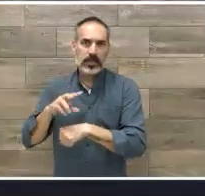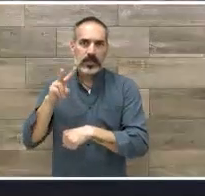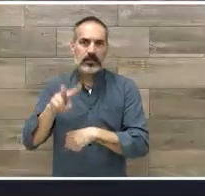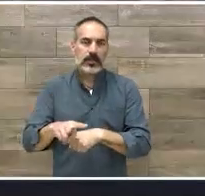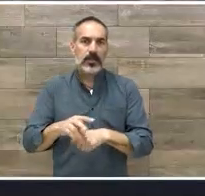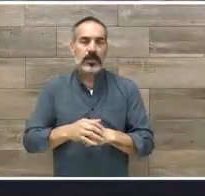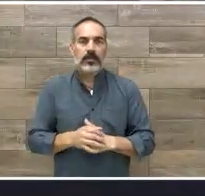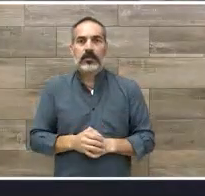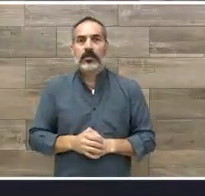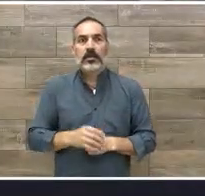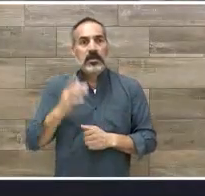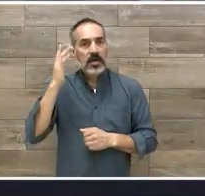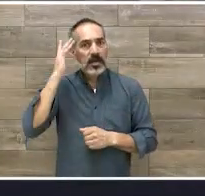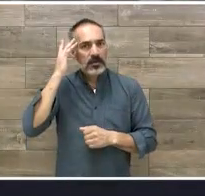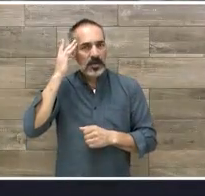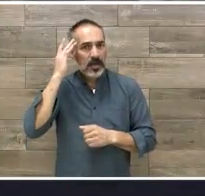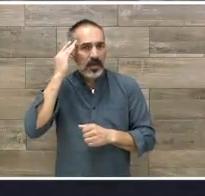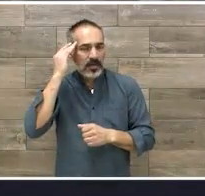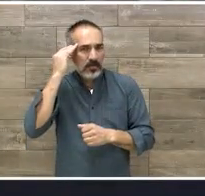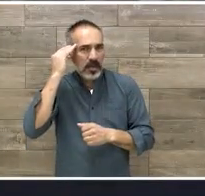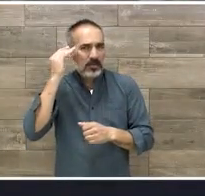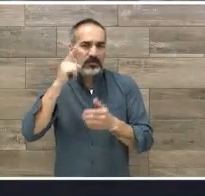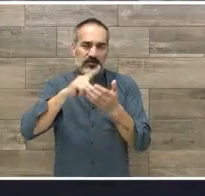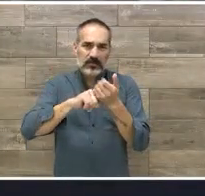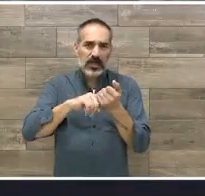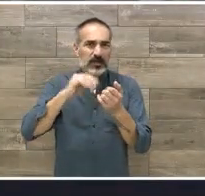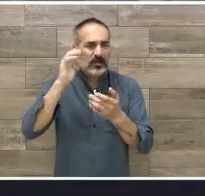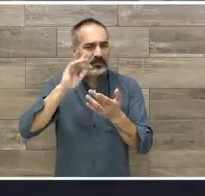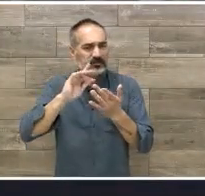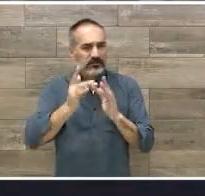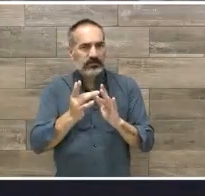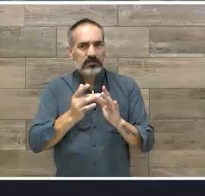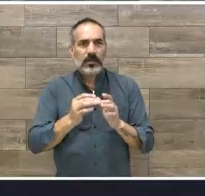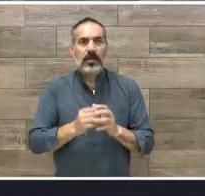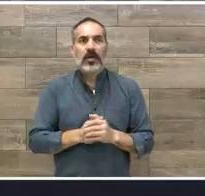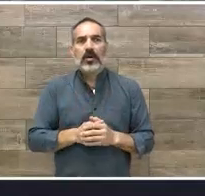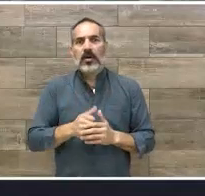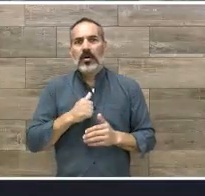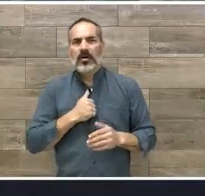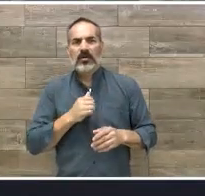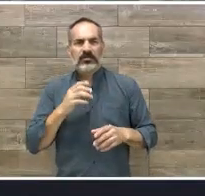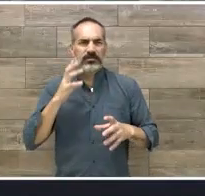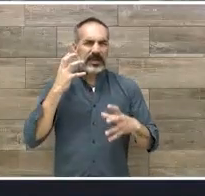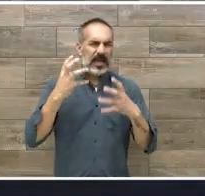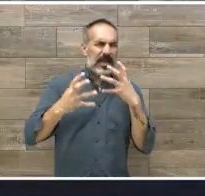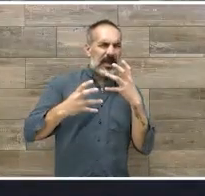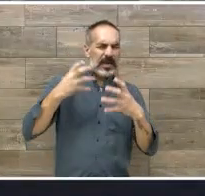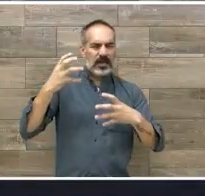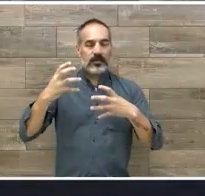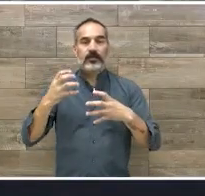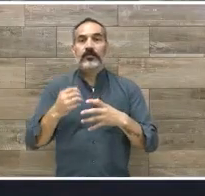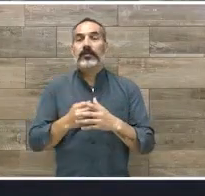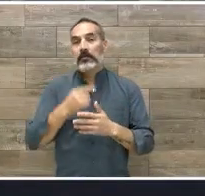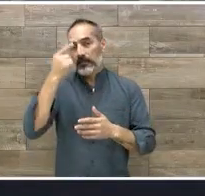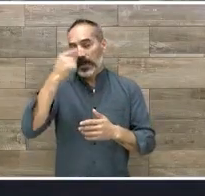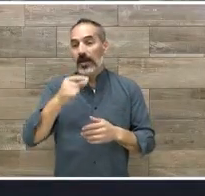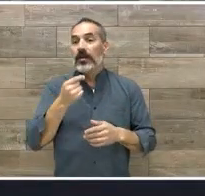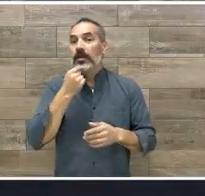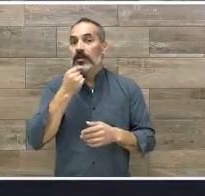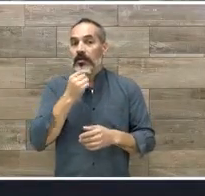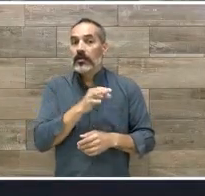conductuales que requieren de un acercamiento mucho más formal para que los niños puedan precisamente